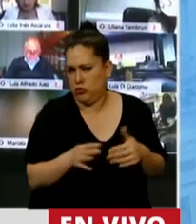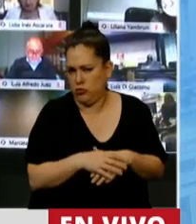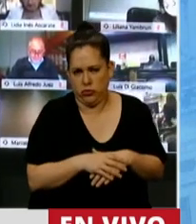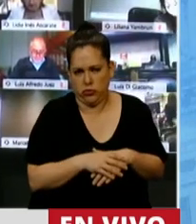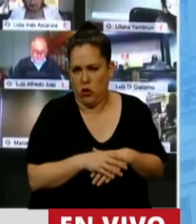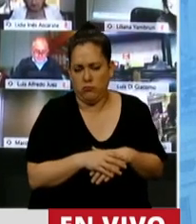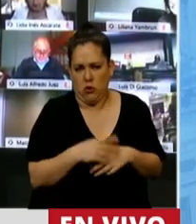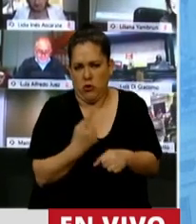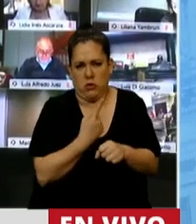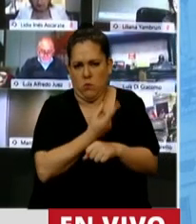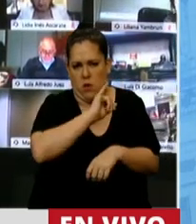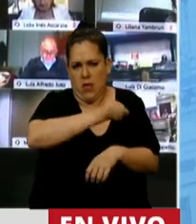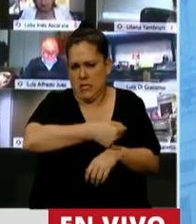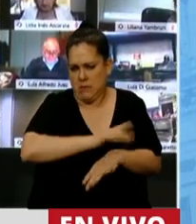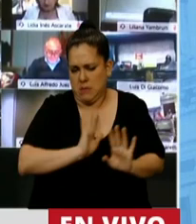inadmisibles.